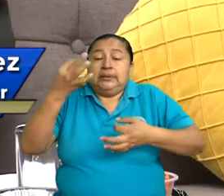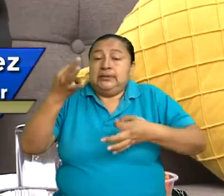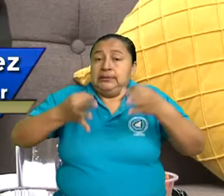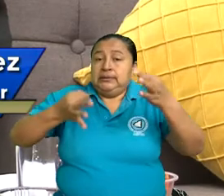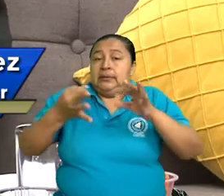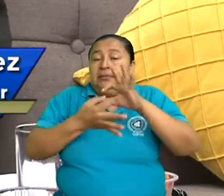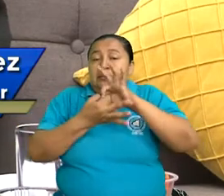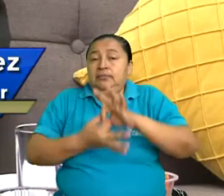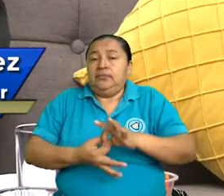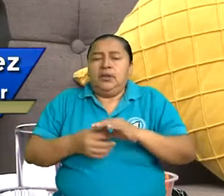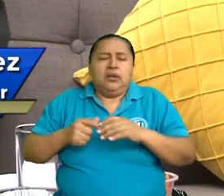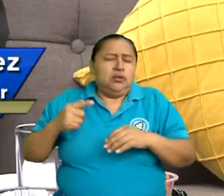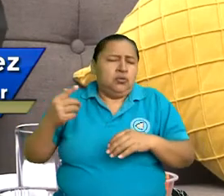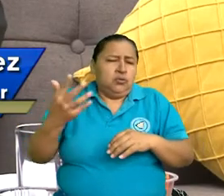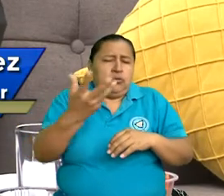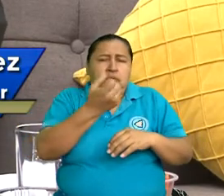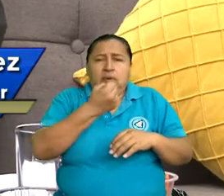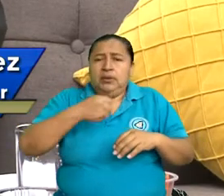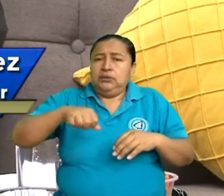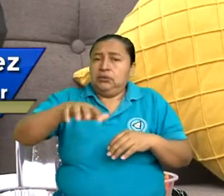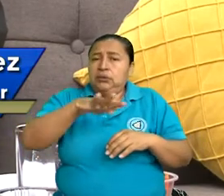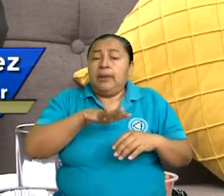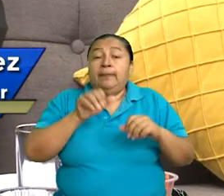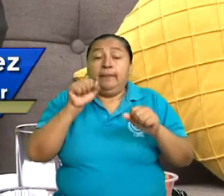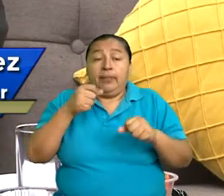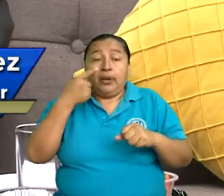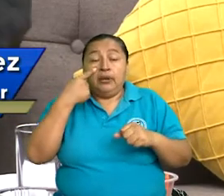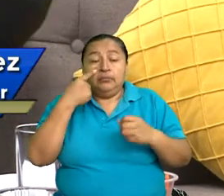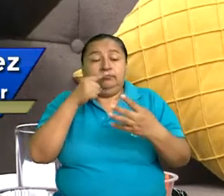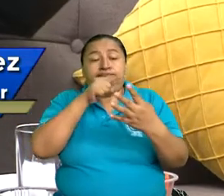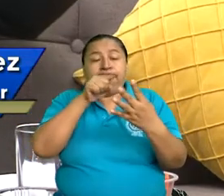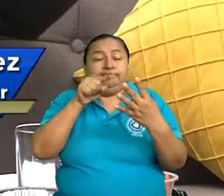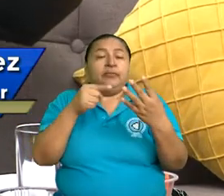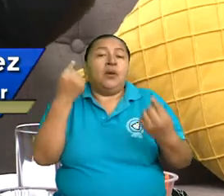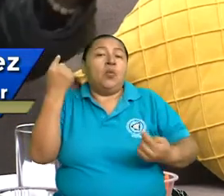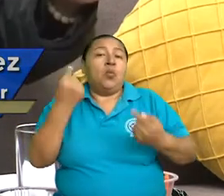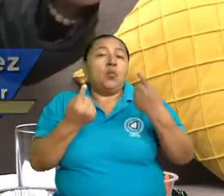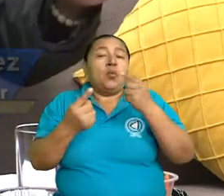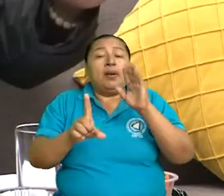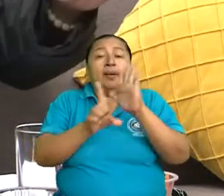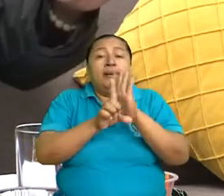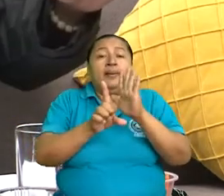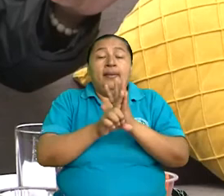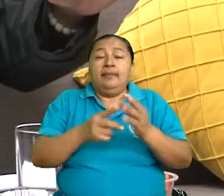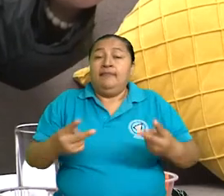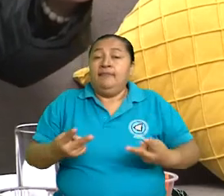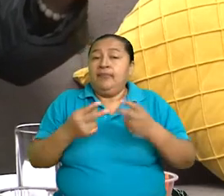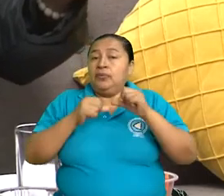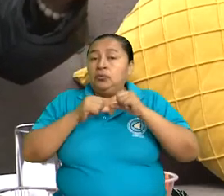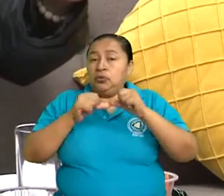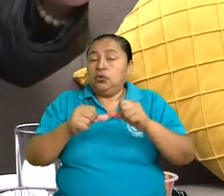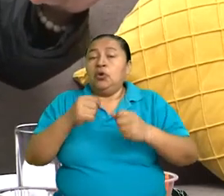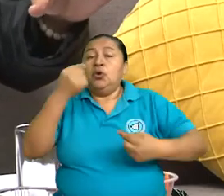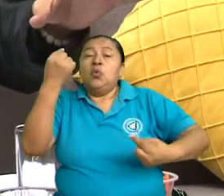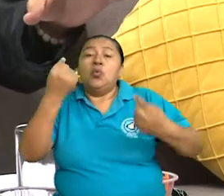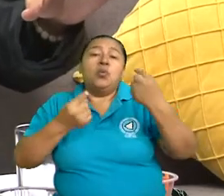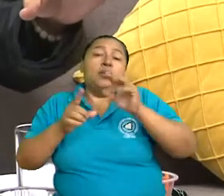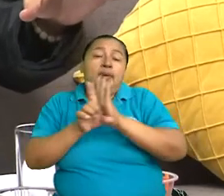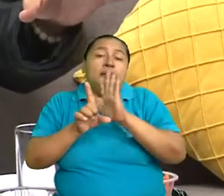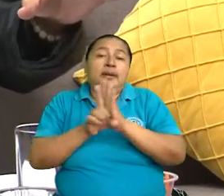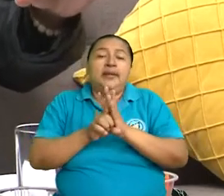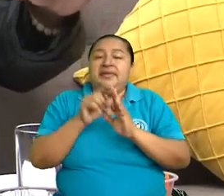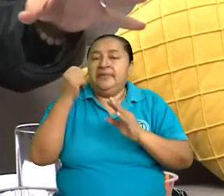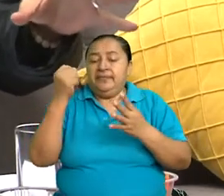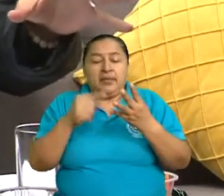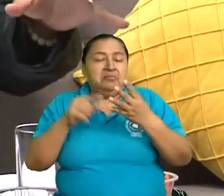a toda la sociedad va a servir para identificar cuáles son las leyes que sí están vigentes y cuáles son las leyes que no están